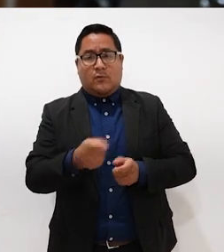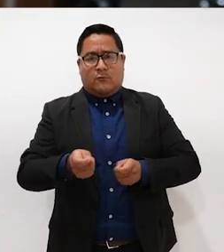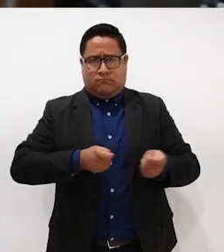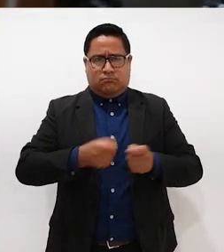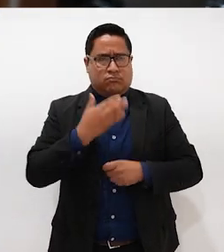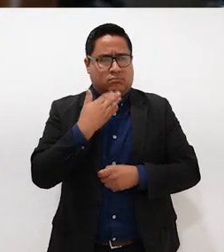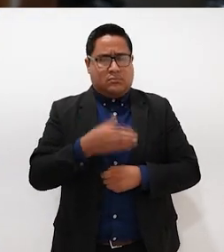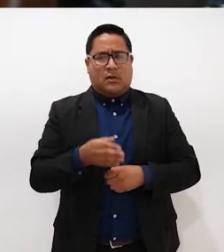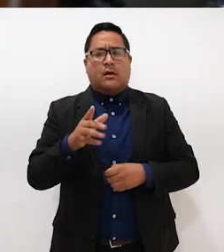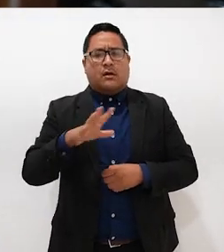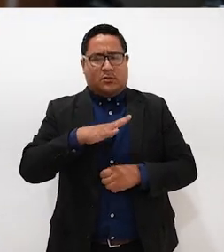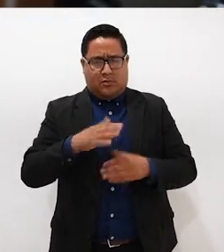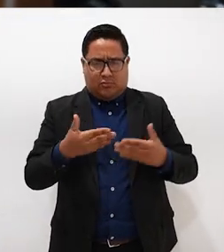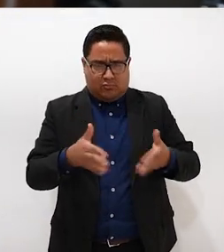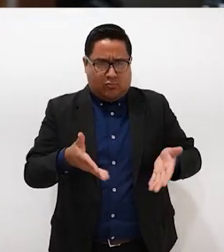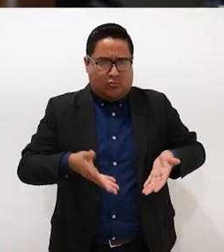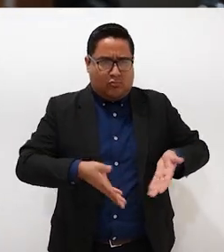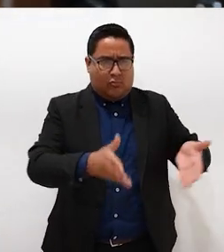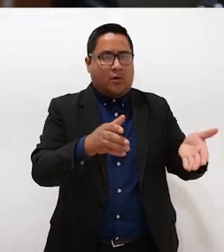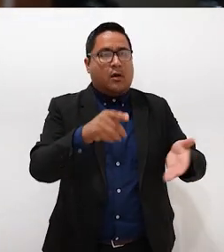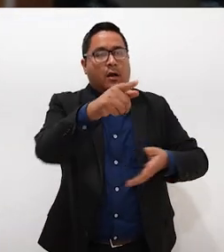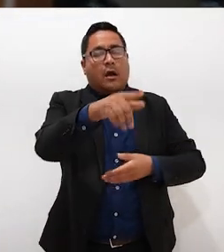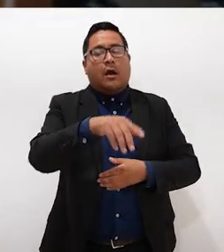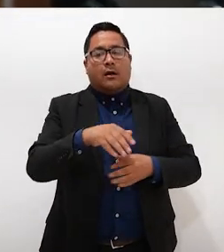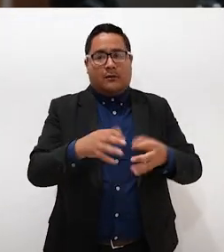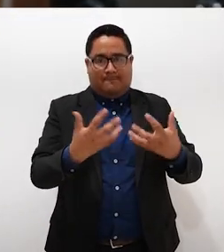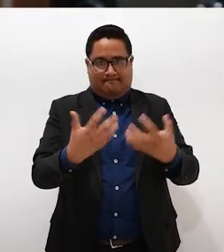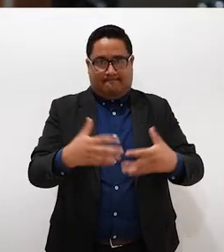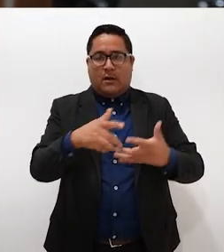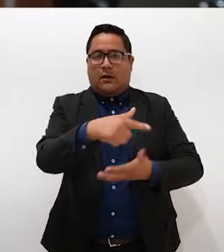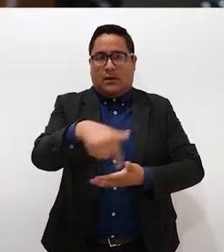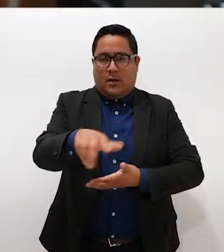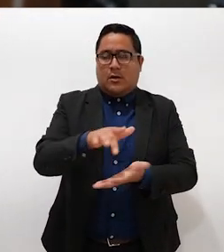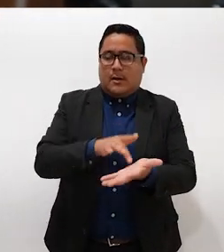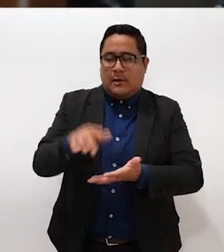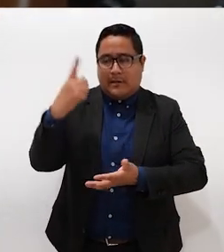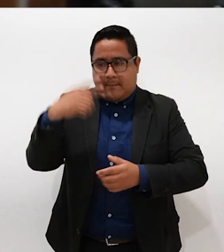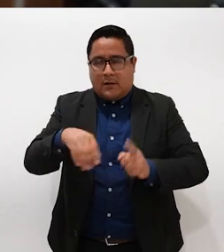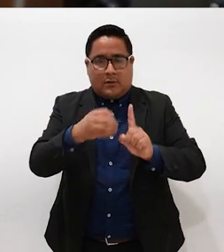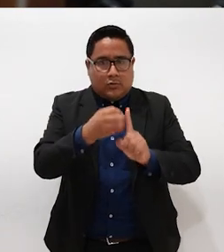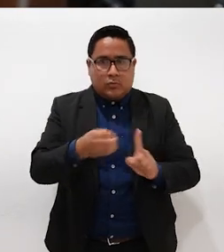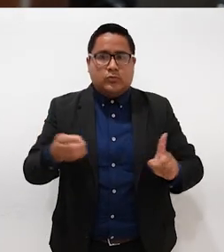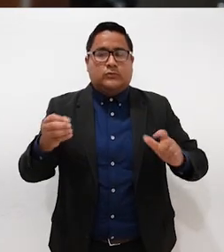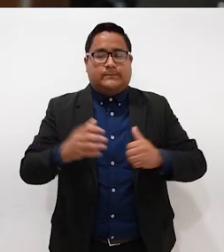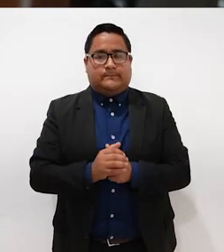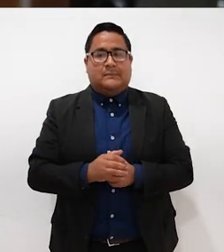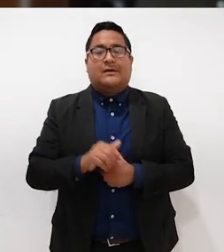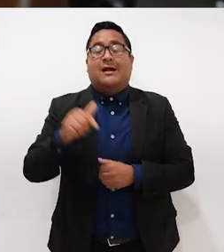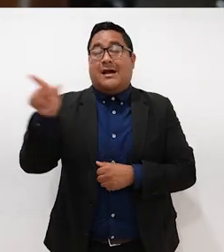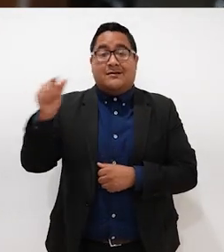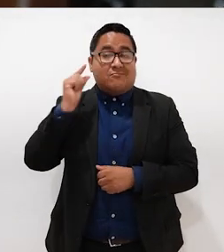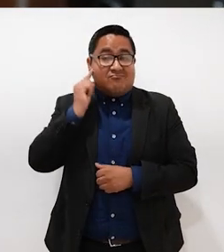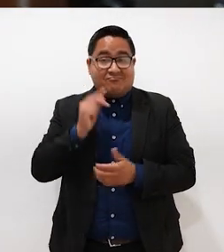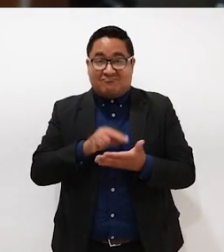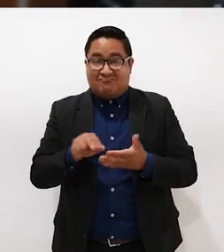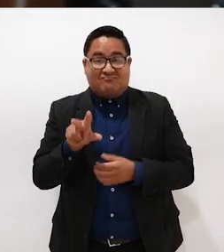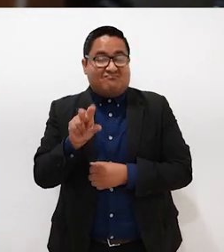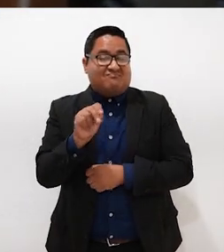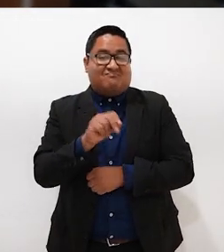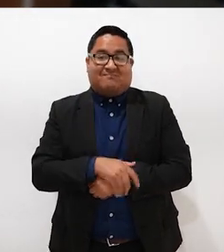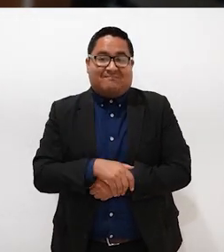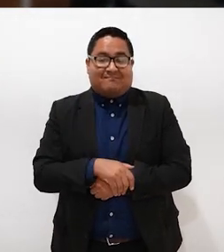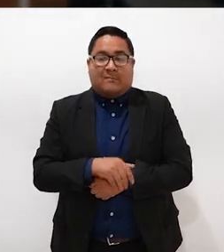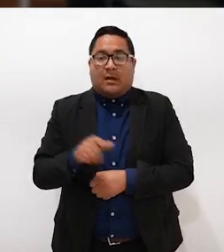tiene un control, que si hay un acceso y que los de la recicladora pues apoyan para que haya una organización. En este caso en Guerrero Negro no está